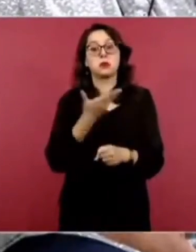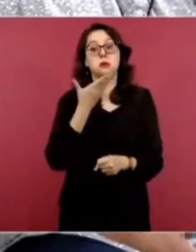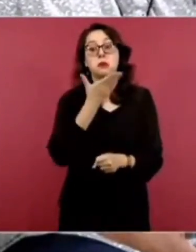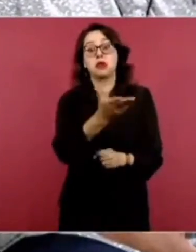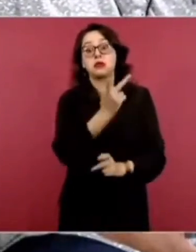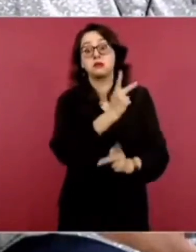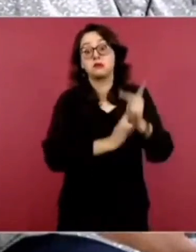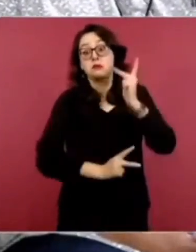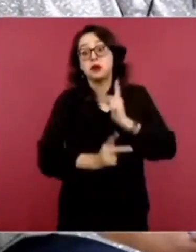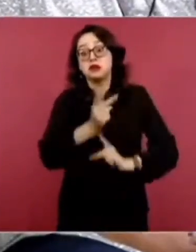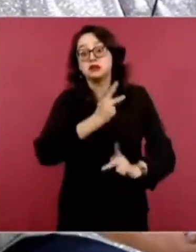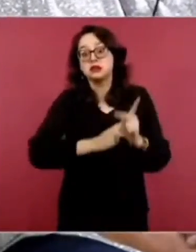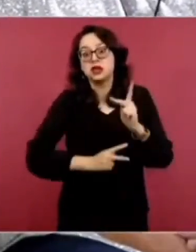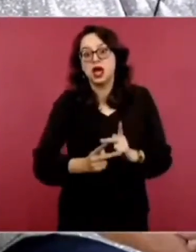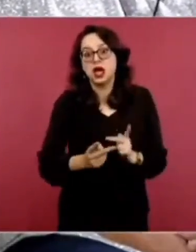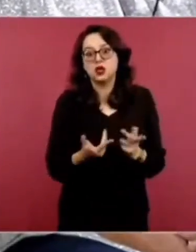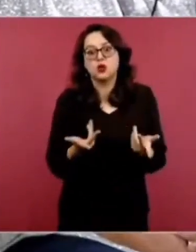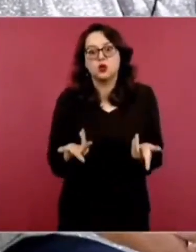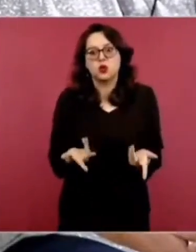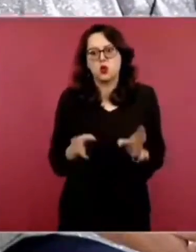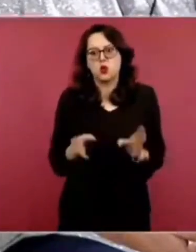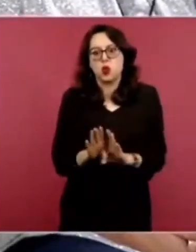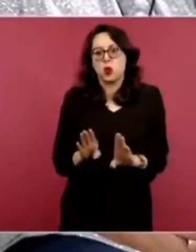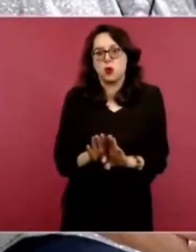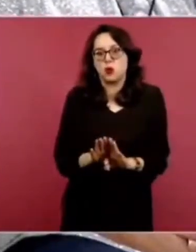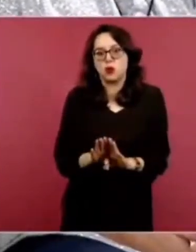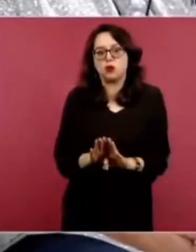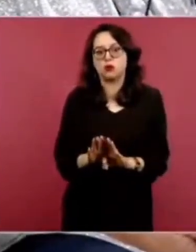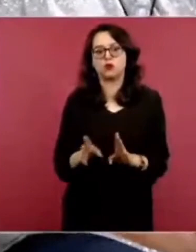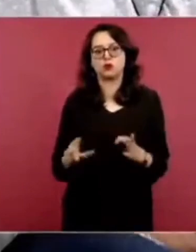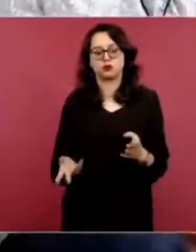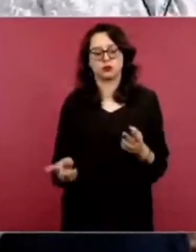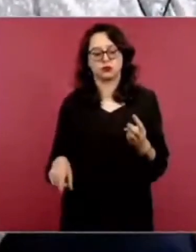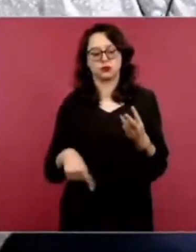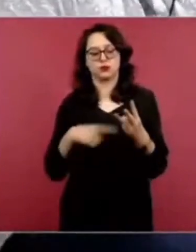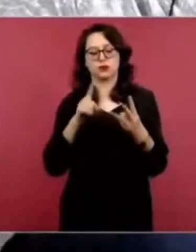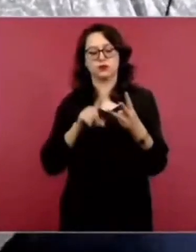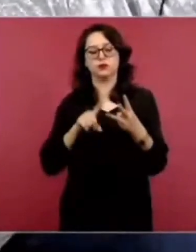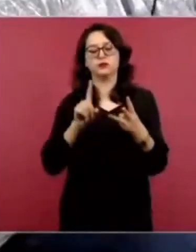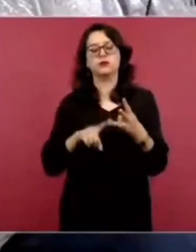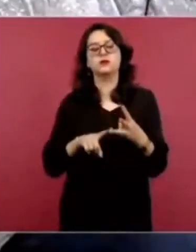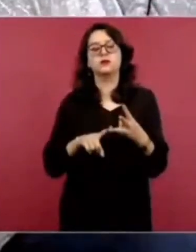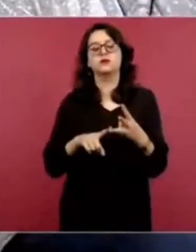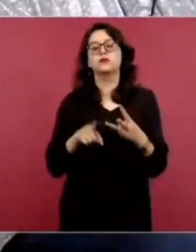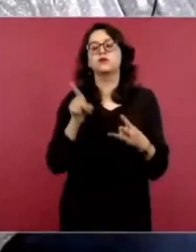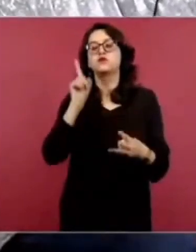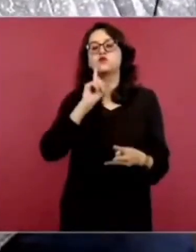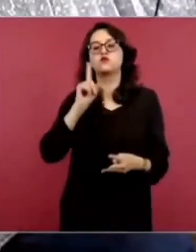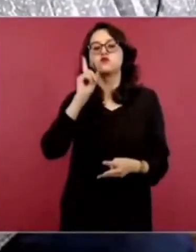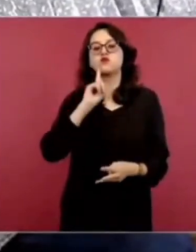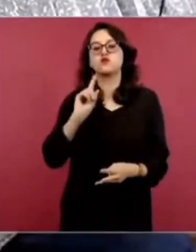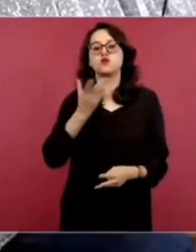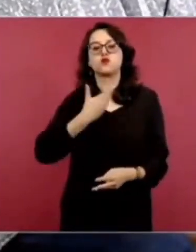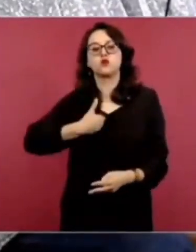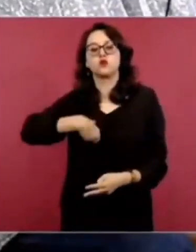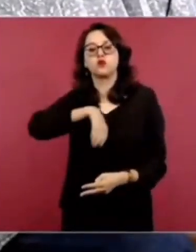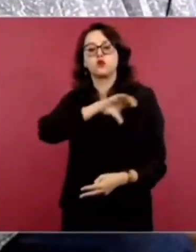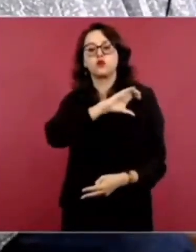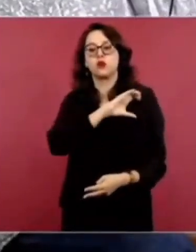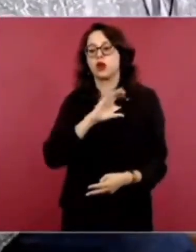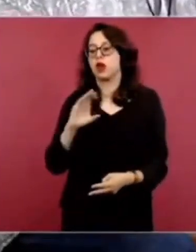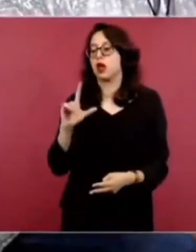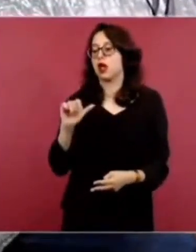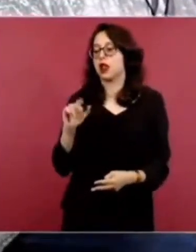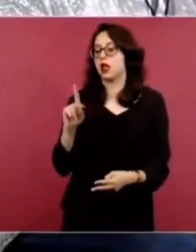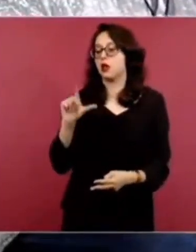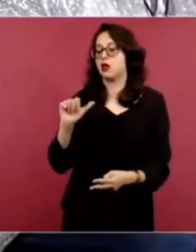decimoquinta pregunta de mi parte es, ya se integra Claudia, integra su gabinete, Claudia Sheinbaum. ¿Este gabinete con